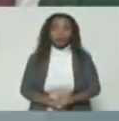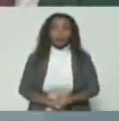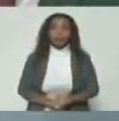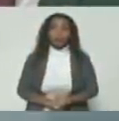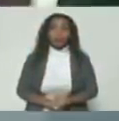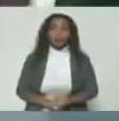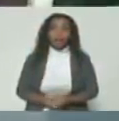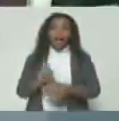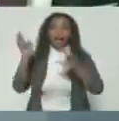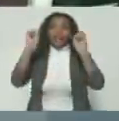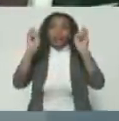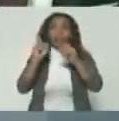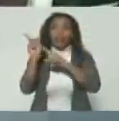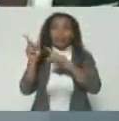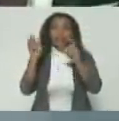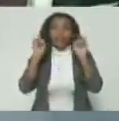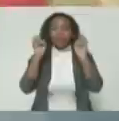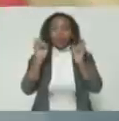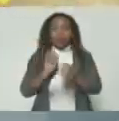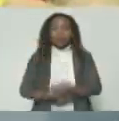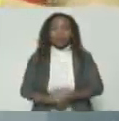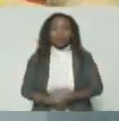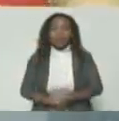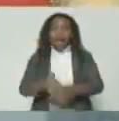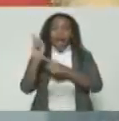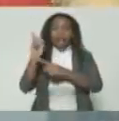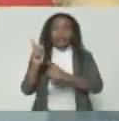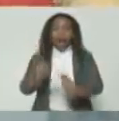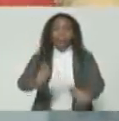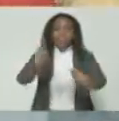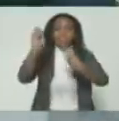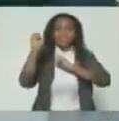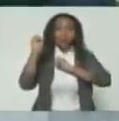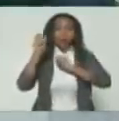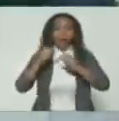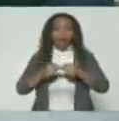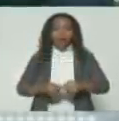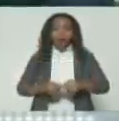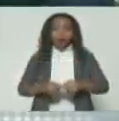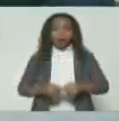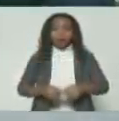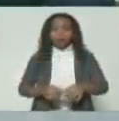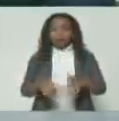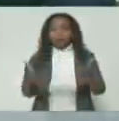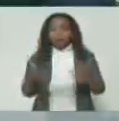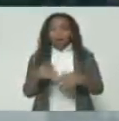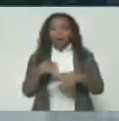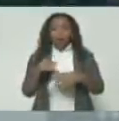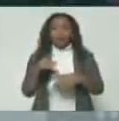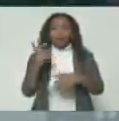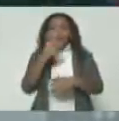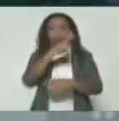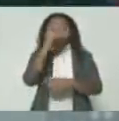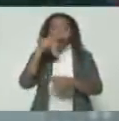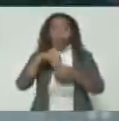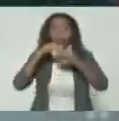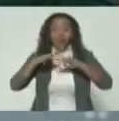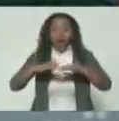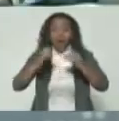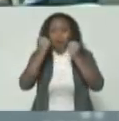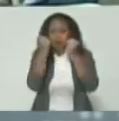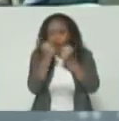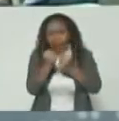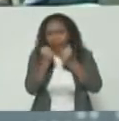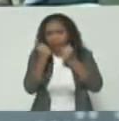En relación a ese temita. Era una herencia que quedó automática de cuando la cuarentena radical era muy fuerte.